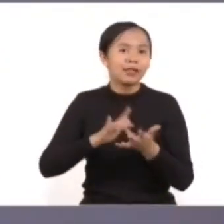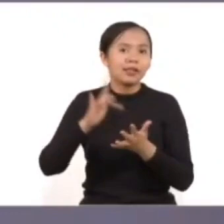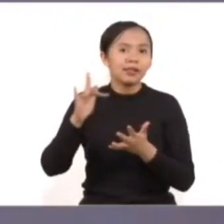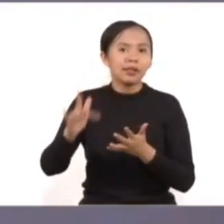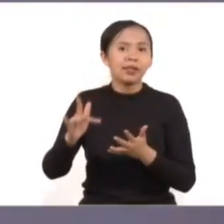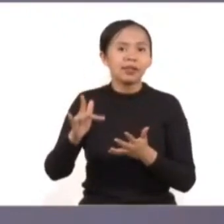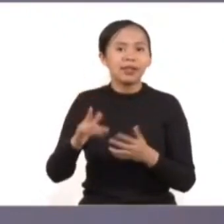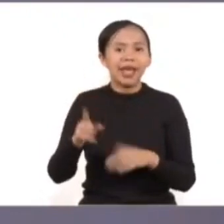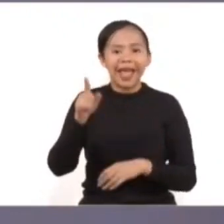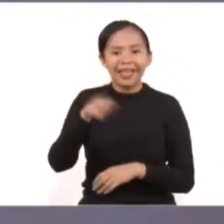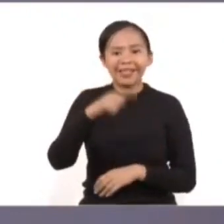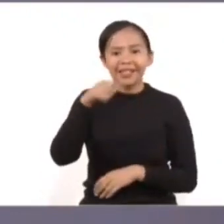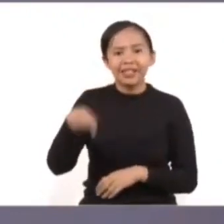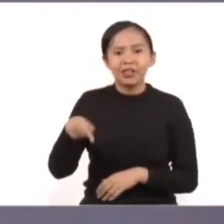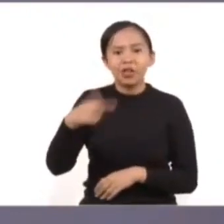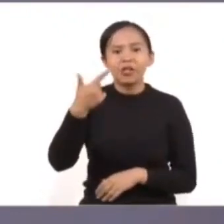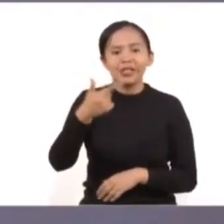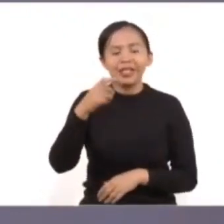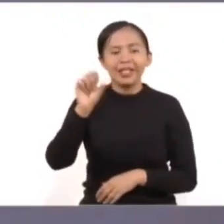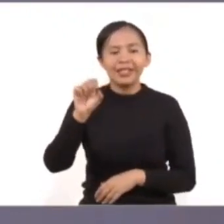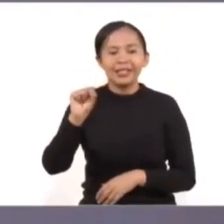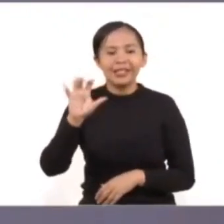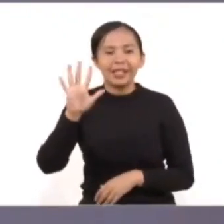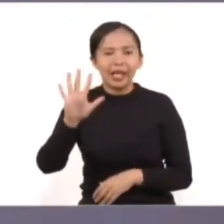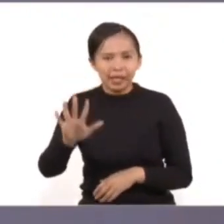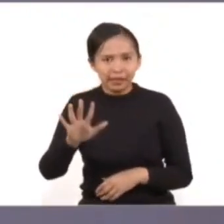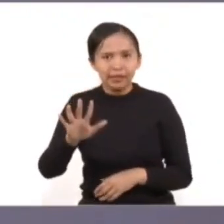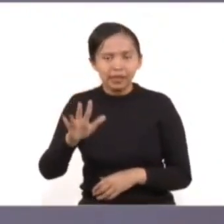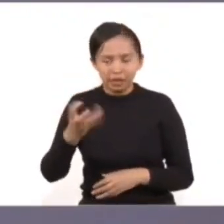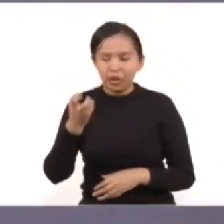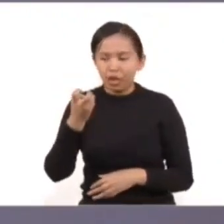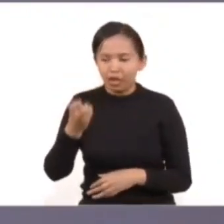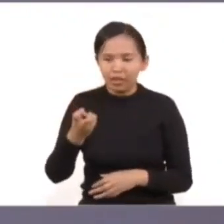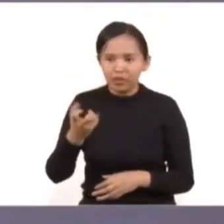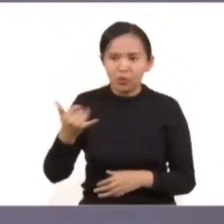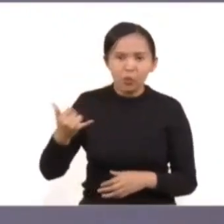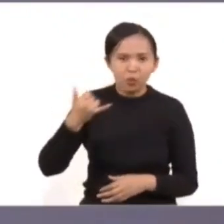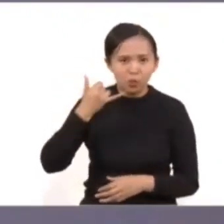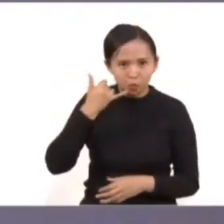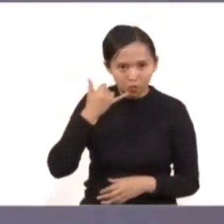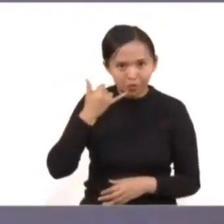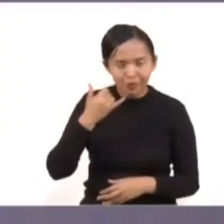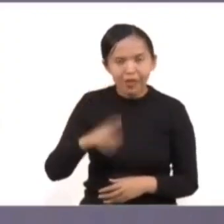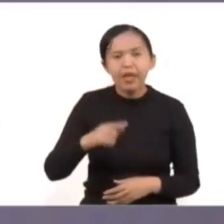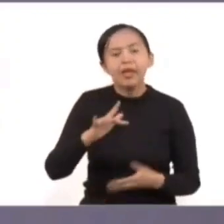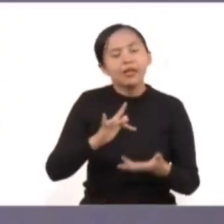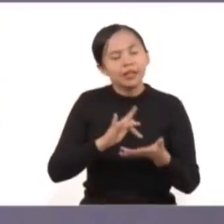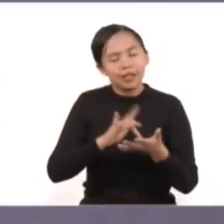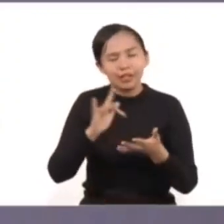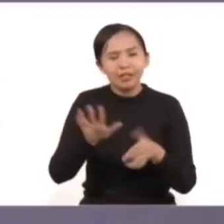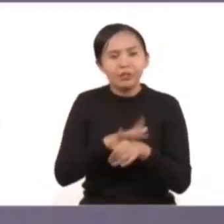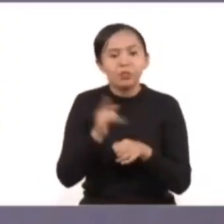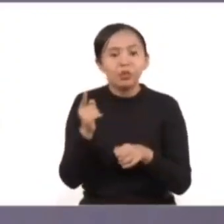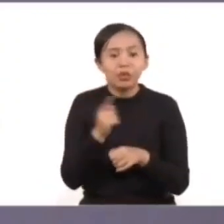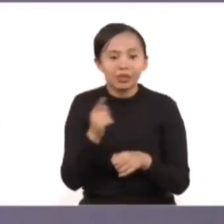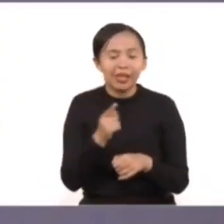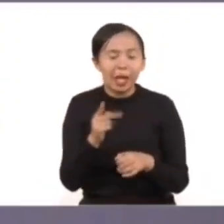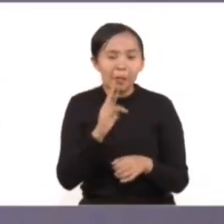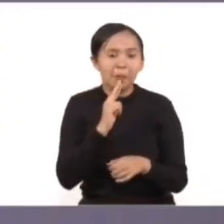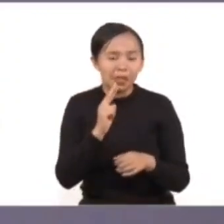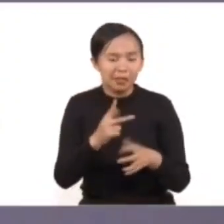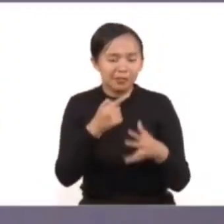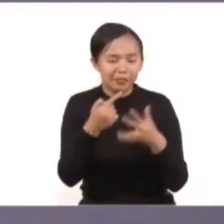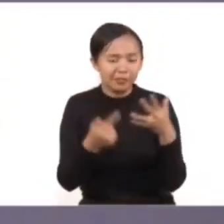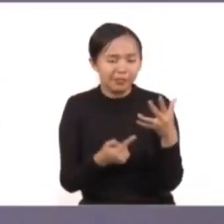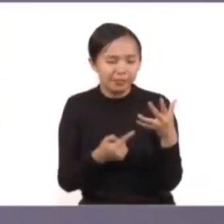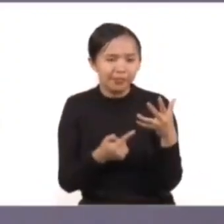existencia del asterisco 765, porque gracias a ella se ha podido generar estos resultados que también se comentaron, como los mencionó